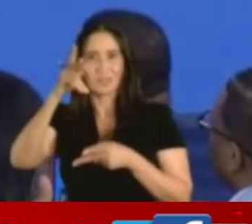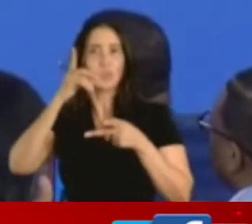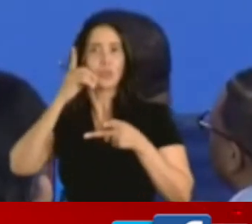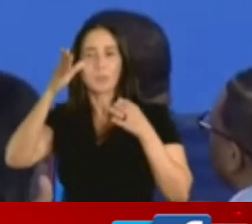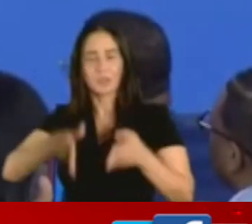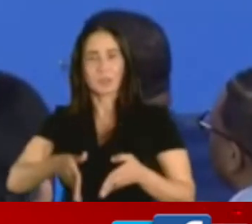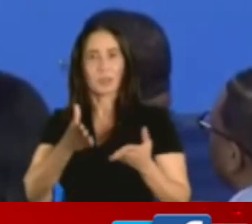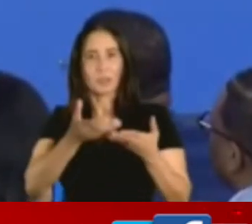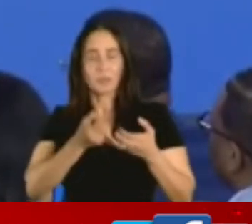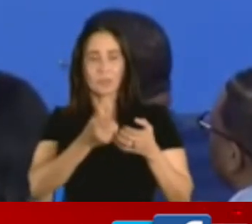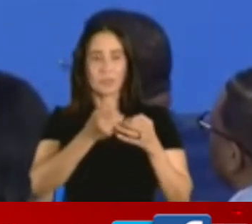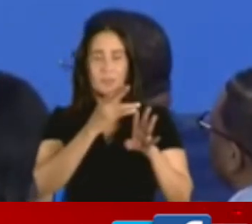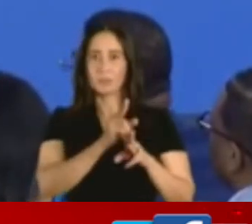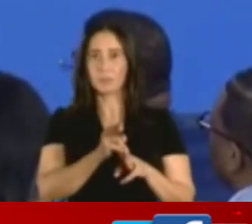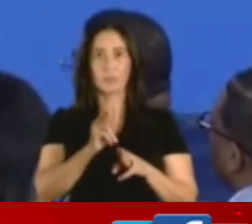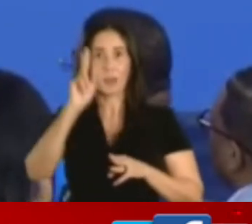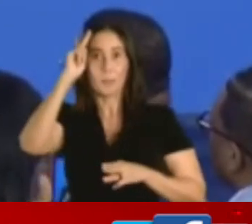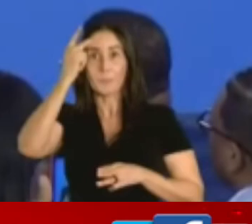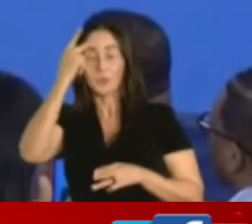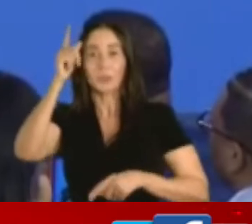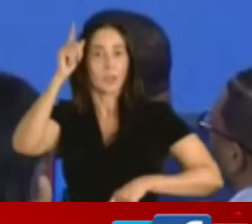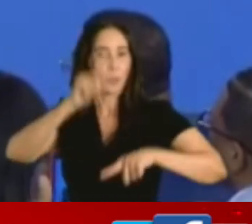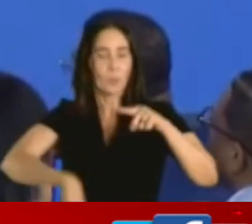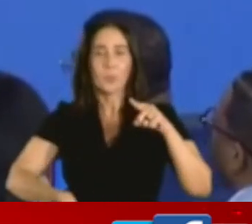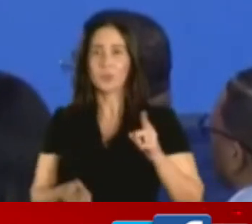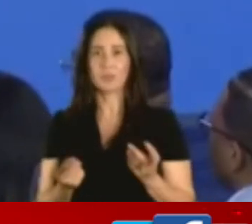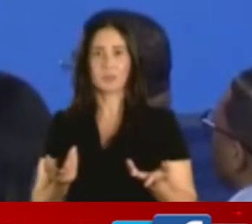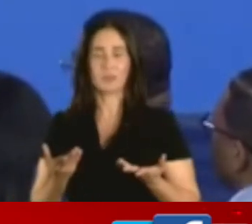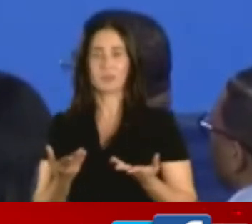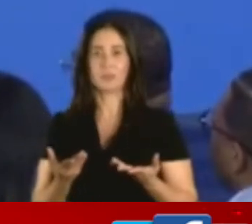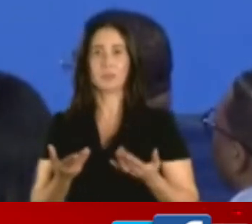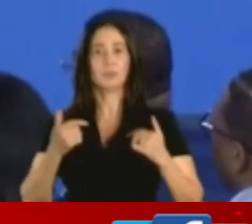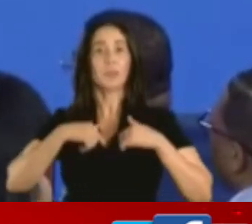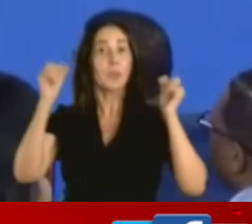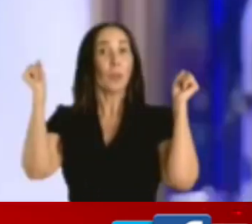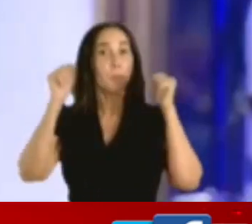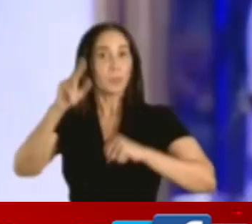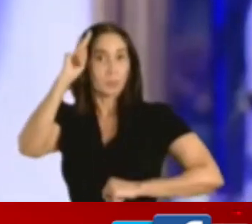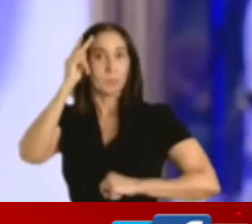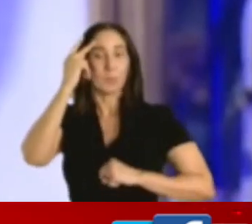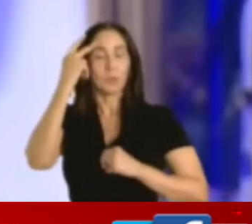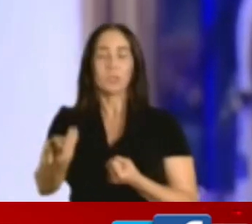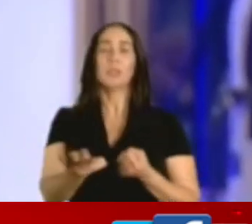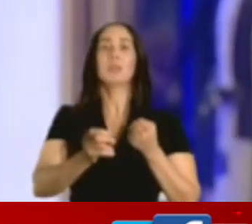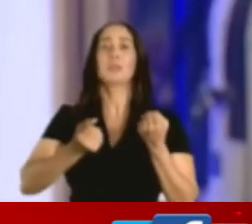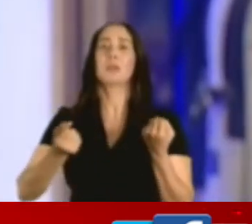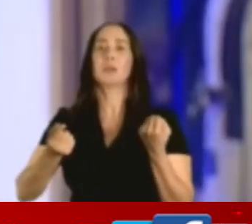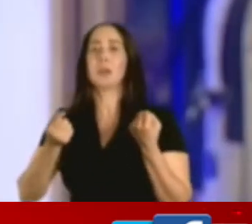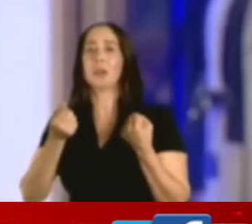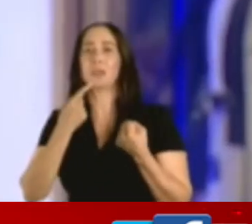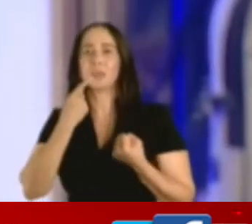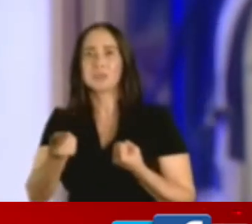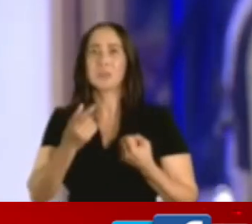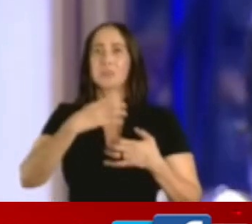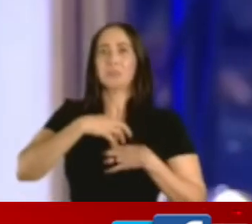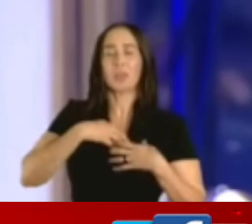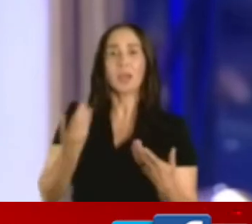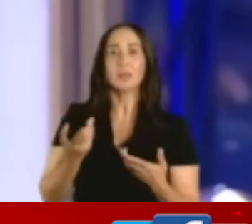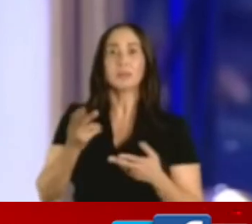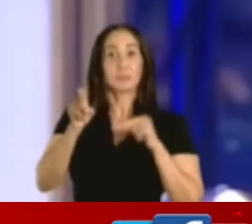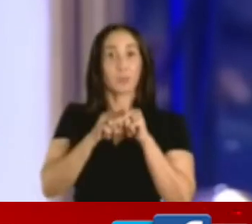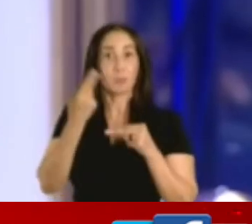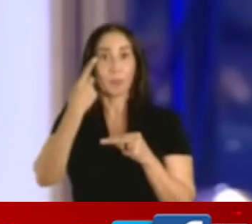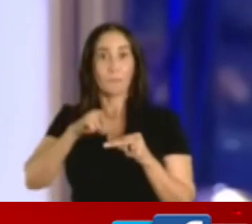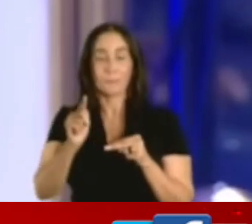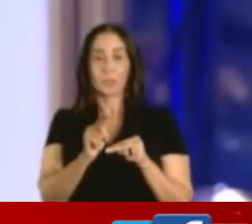pidieran los dominicanos. La política no puede llegar a ese nivel. Usted puede hacer política y decir su manera y decir su forma, y es normal,